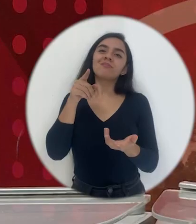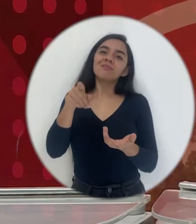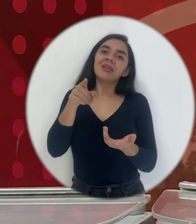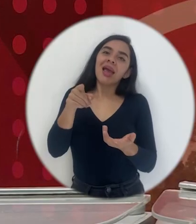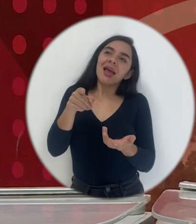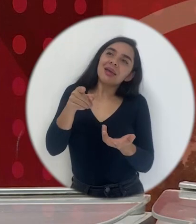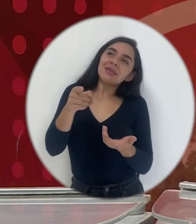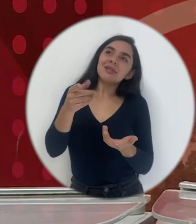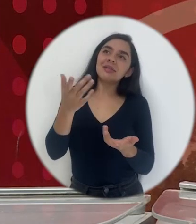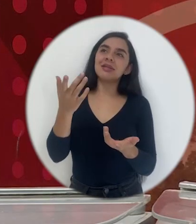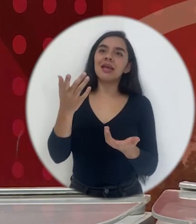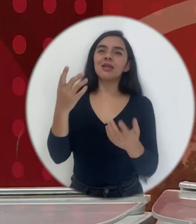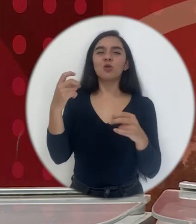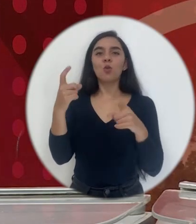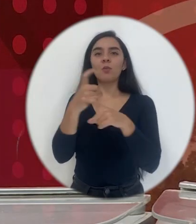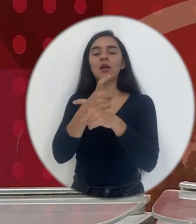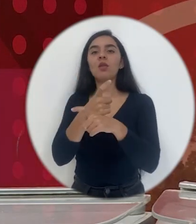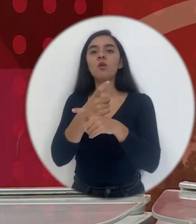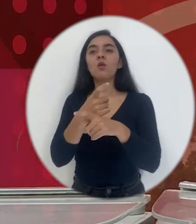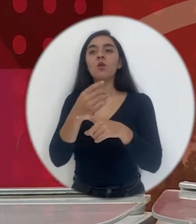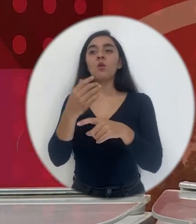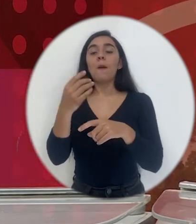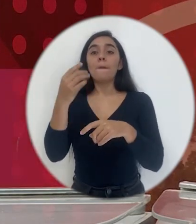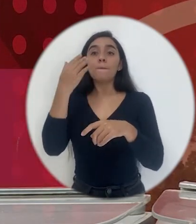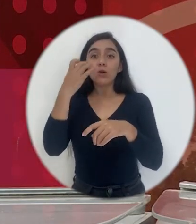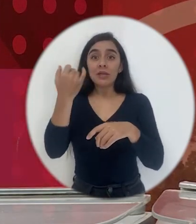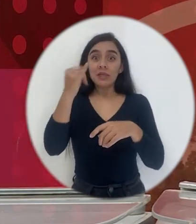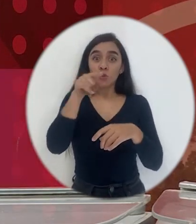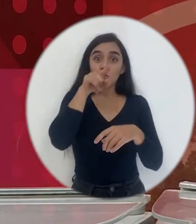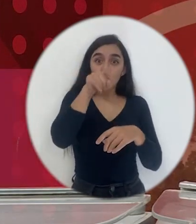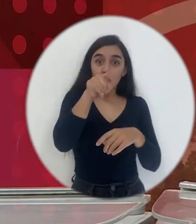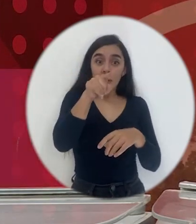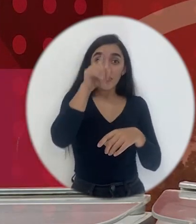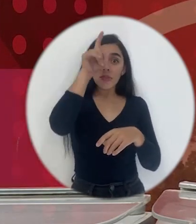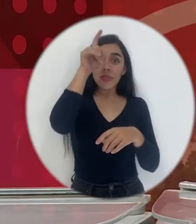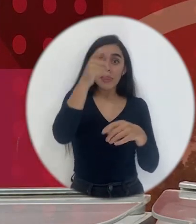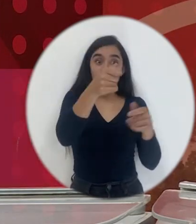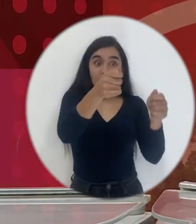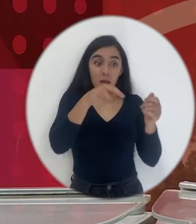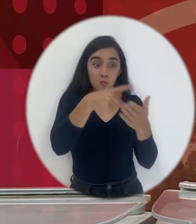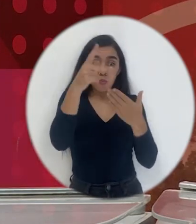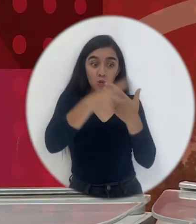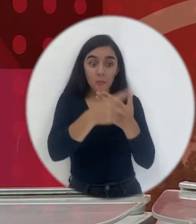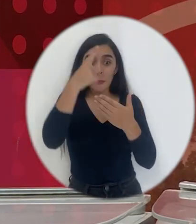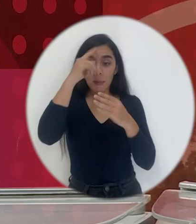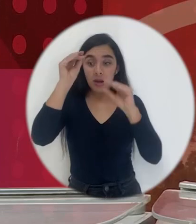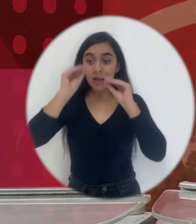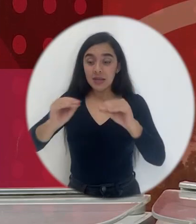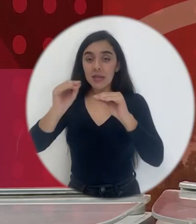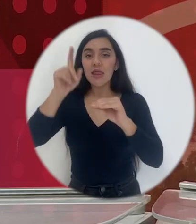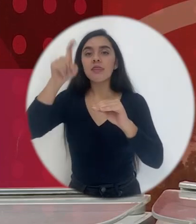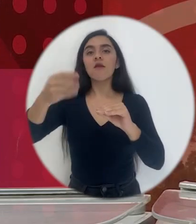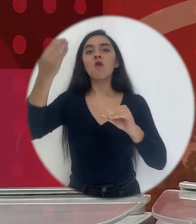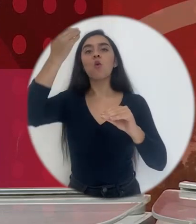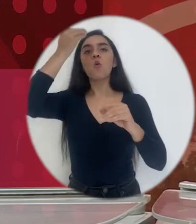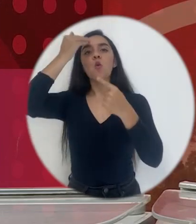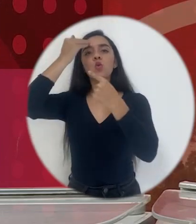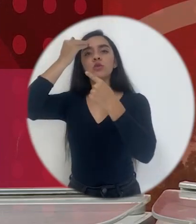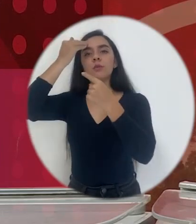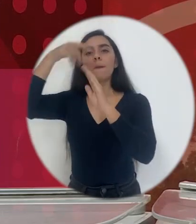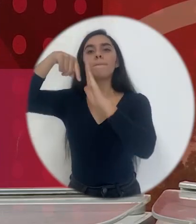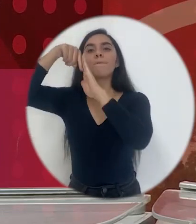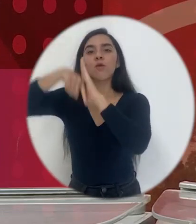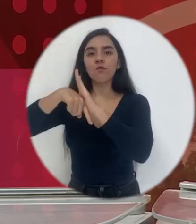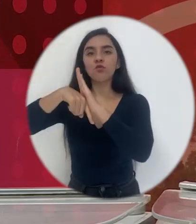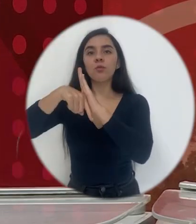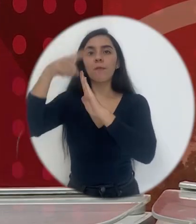es por ahí va, digamos, el tema de que para poder aplicar esos programas usted tiene que tener un conocimiento profundo de lo que está enseñando